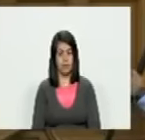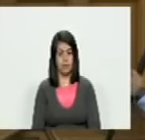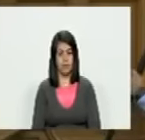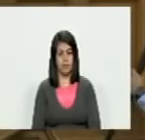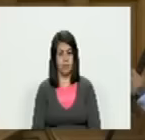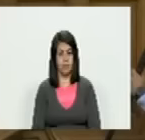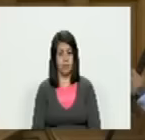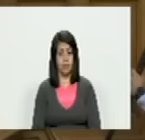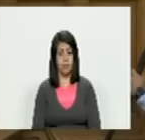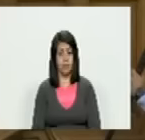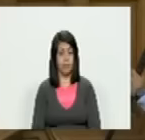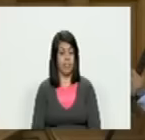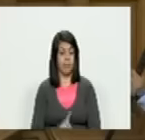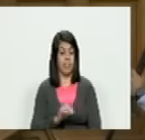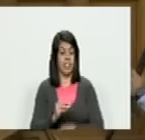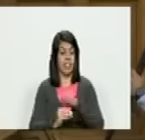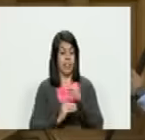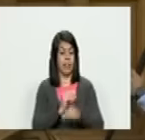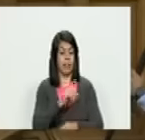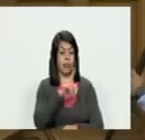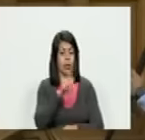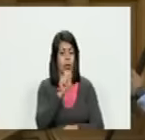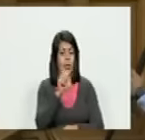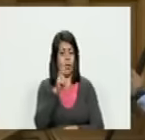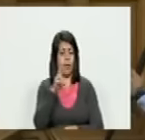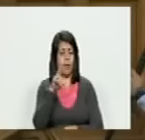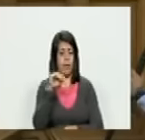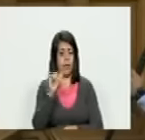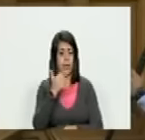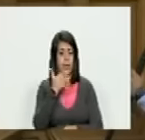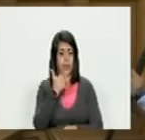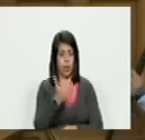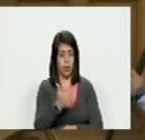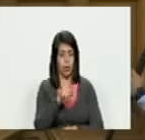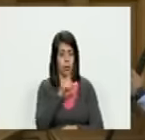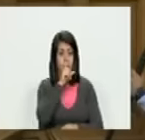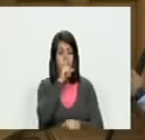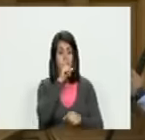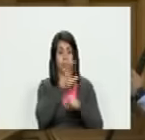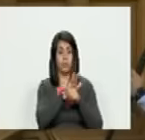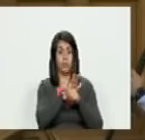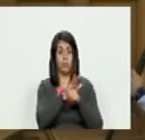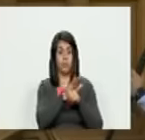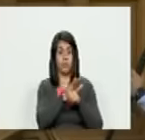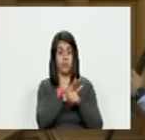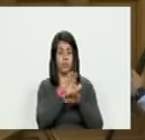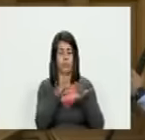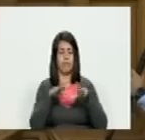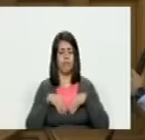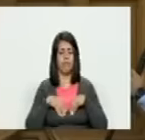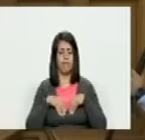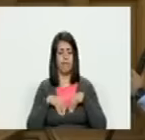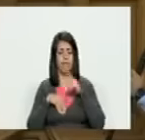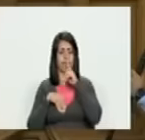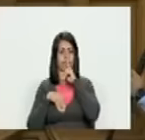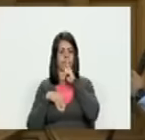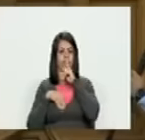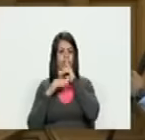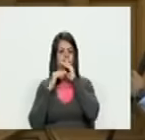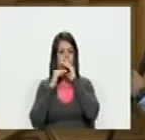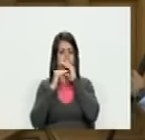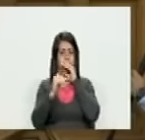y a Gaviria no le quedó más remedio que cumplir con lo que le exigió Eduardo Galeano se tuvo que callar la boca y aceptar el resultado